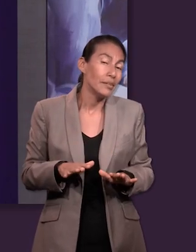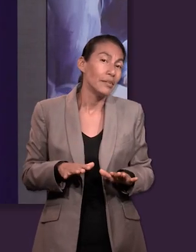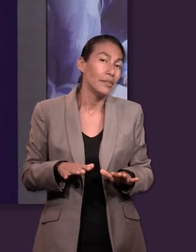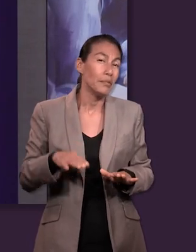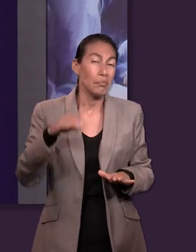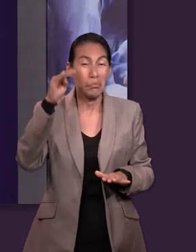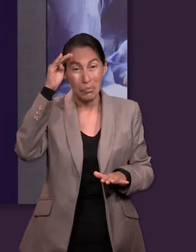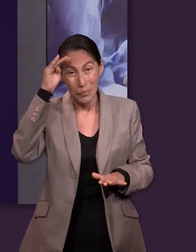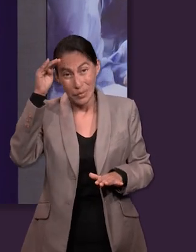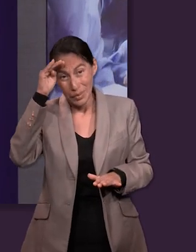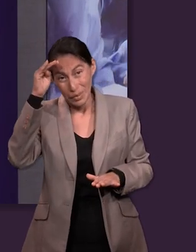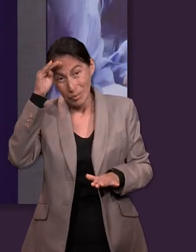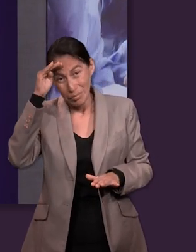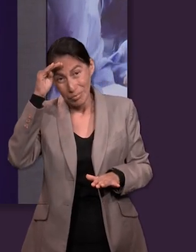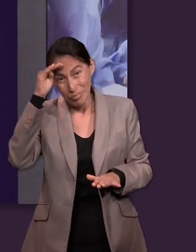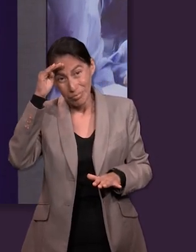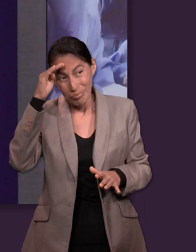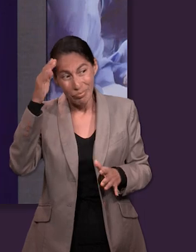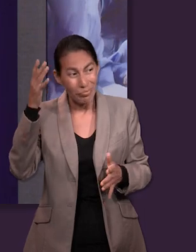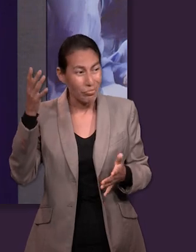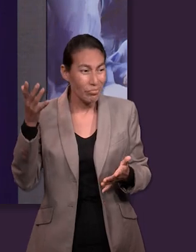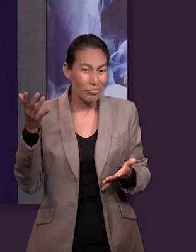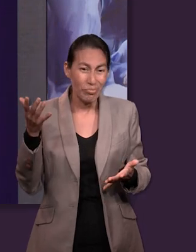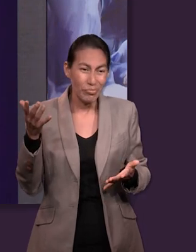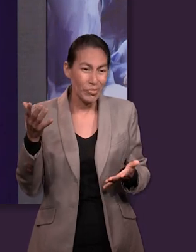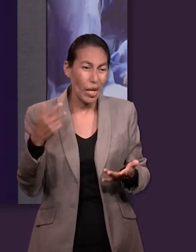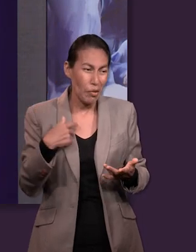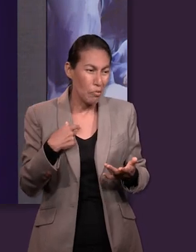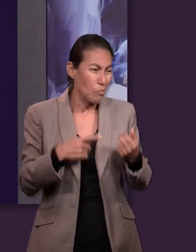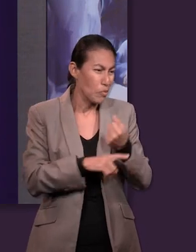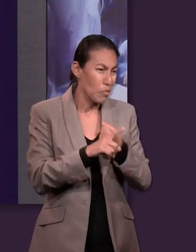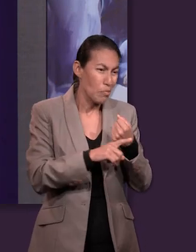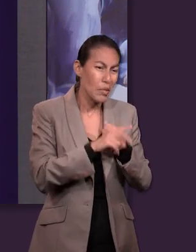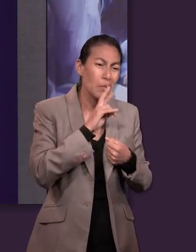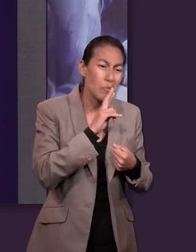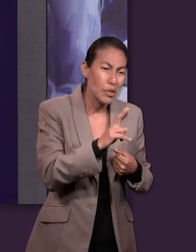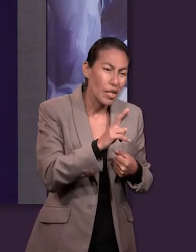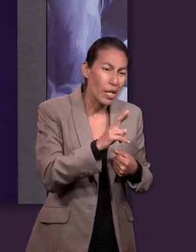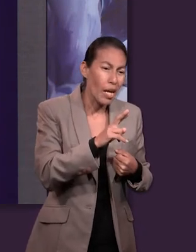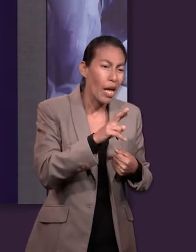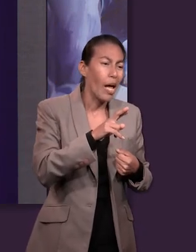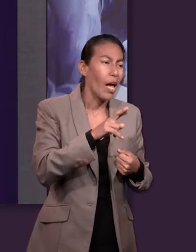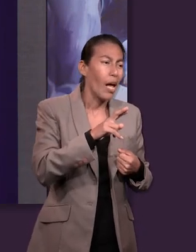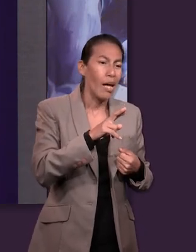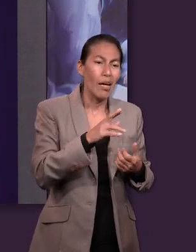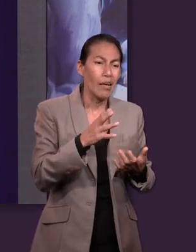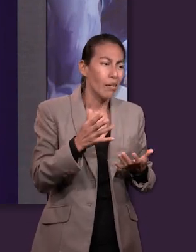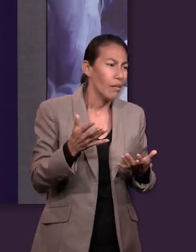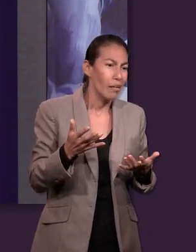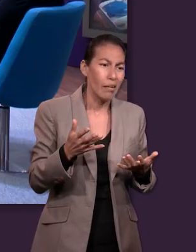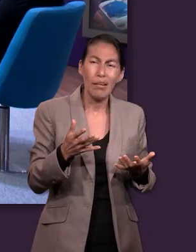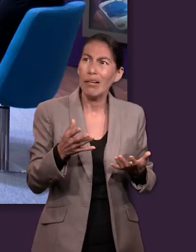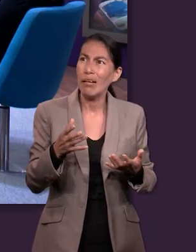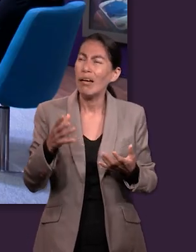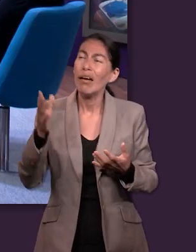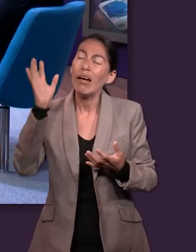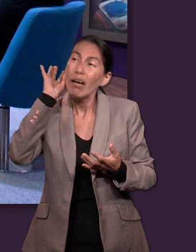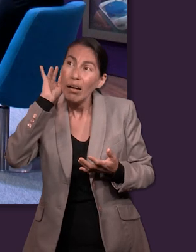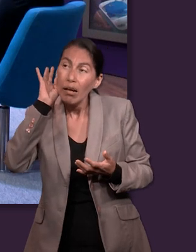como que a nivel racional nosotros entendemos que para poder resolver nuestros problemas tenemos que hacer una entrega total,